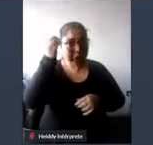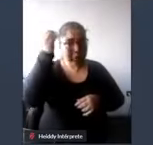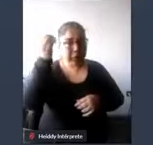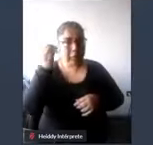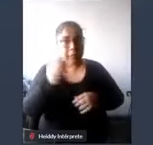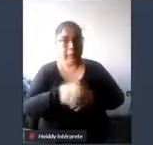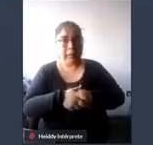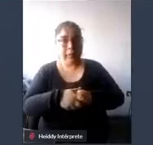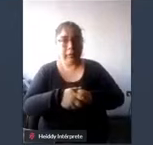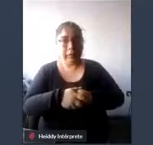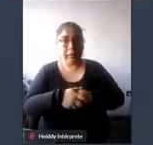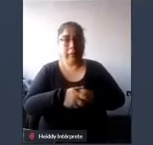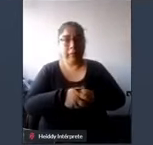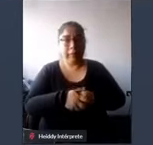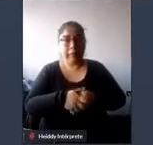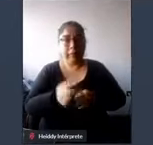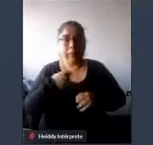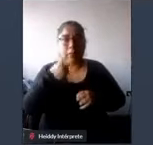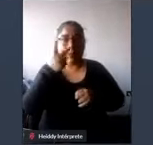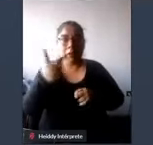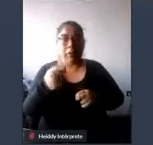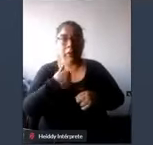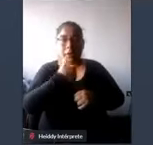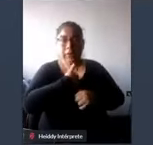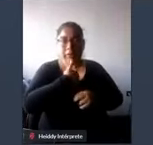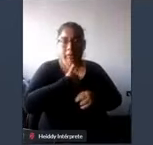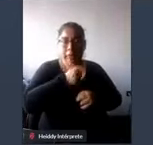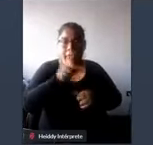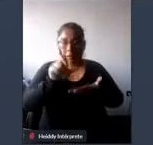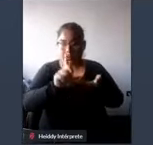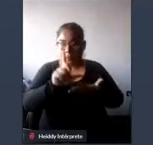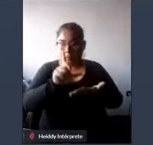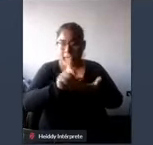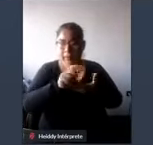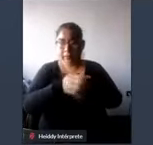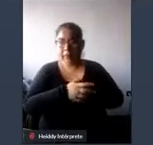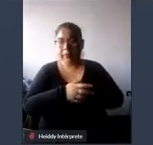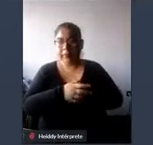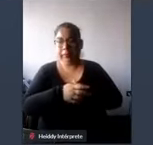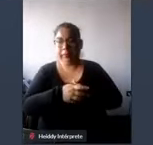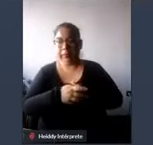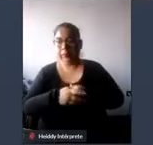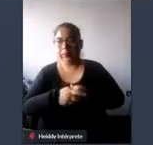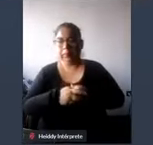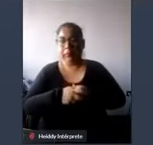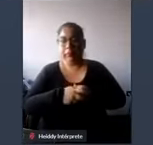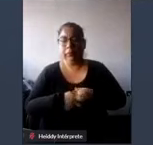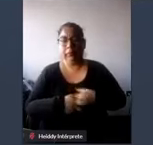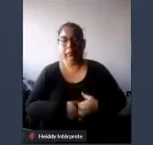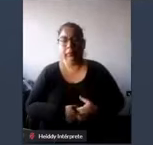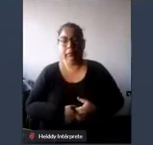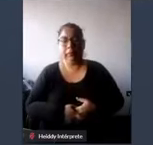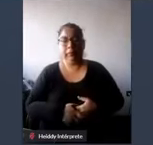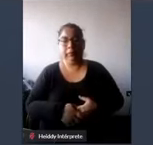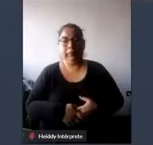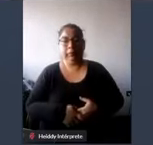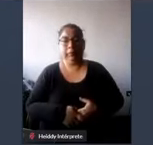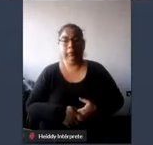una sociedad y una ciudad como Lima no van a poder salir adelante exactamente